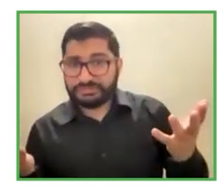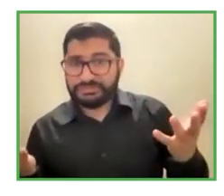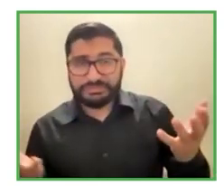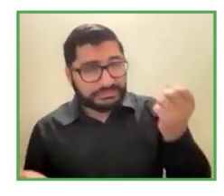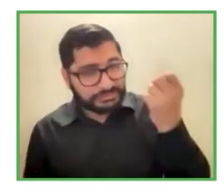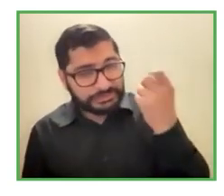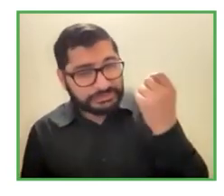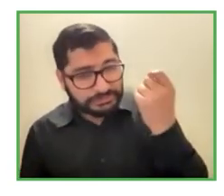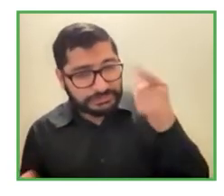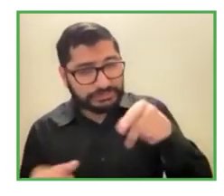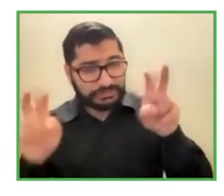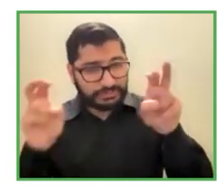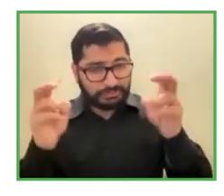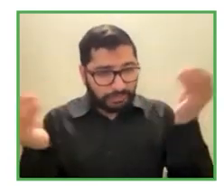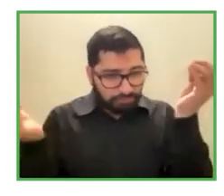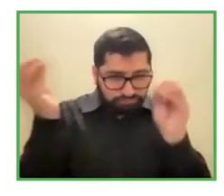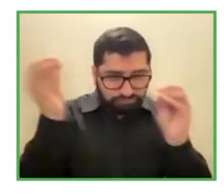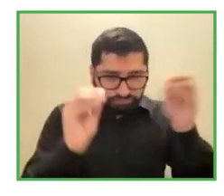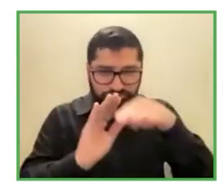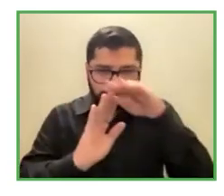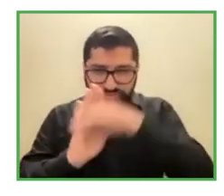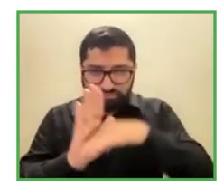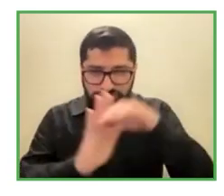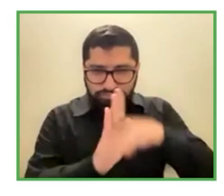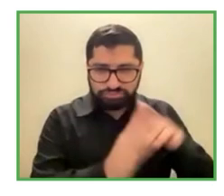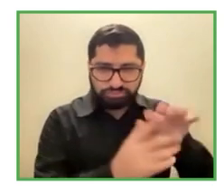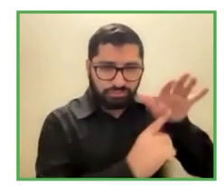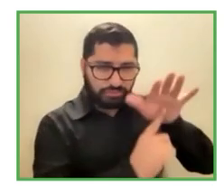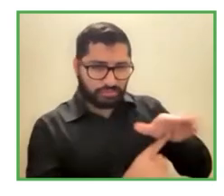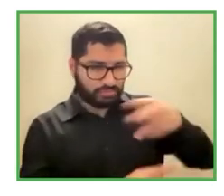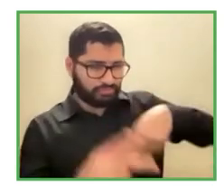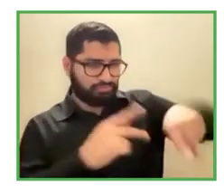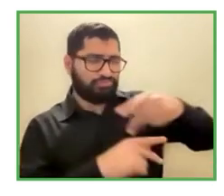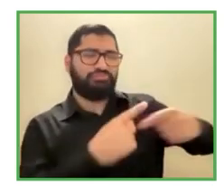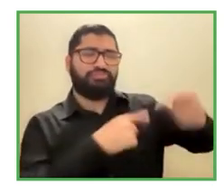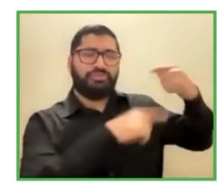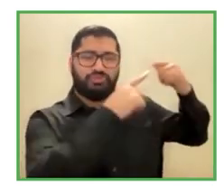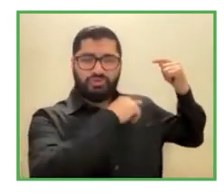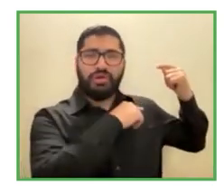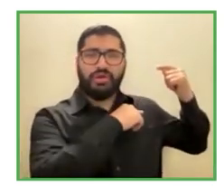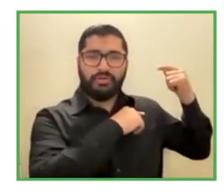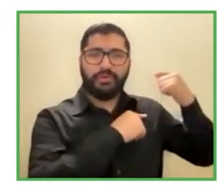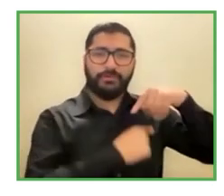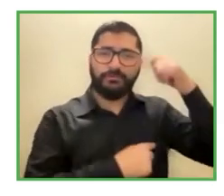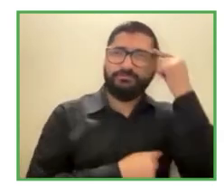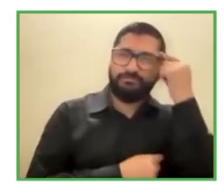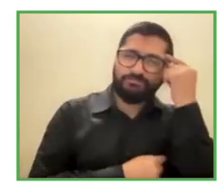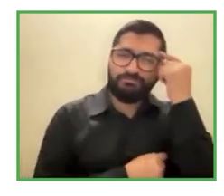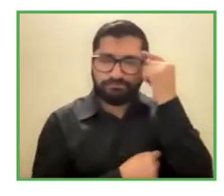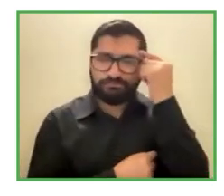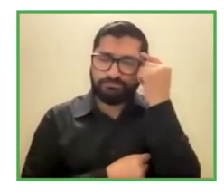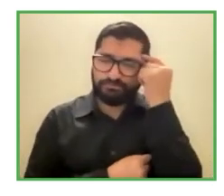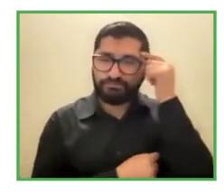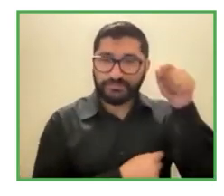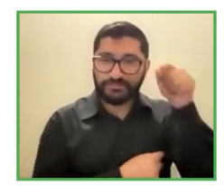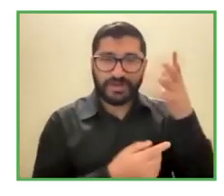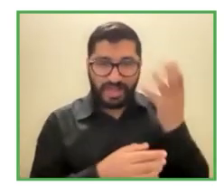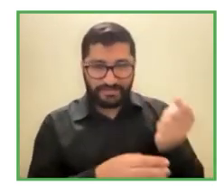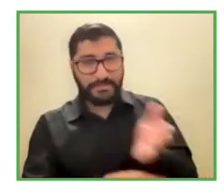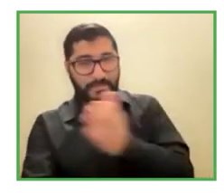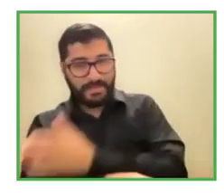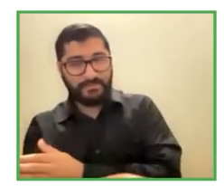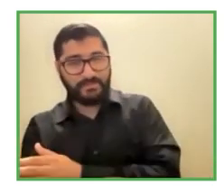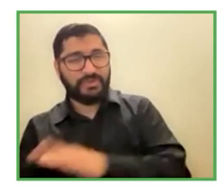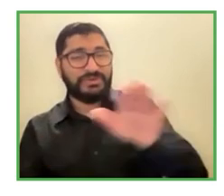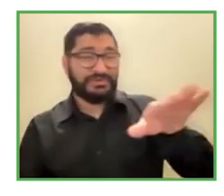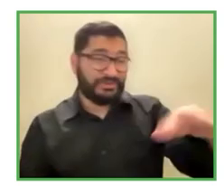por tanto tiempo de los prejuicios efectivamente no existen y había un rechazo de ese caso sabe que ok me parece bien la